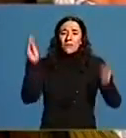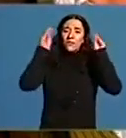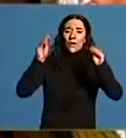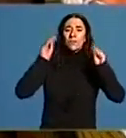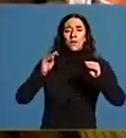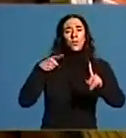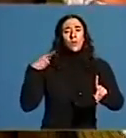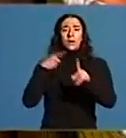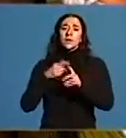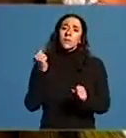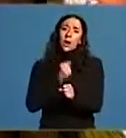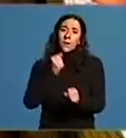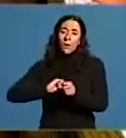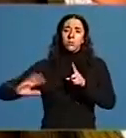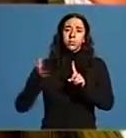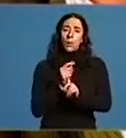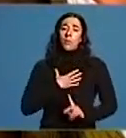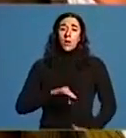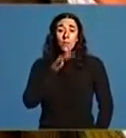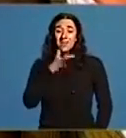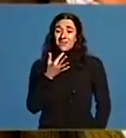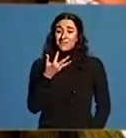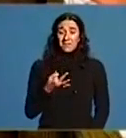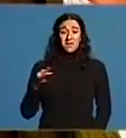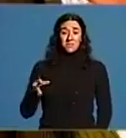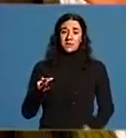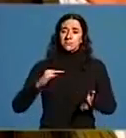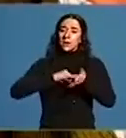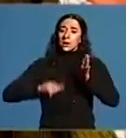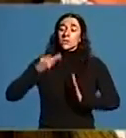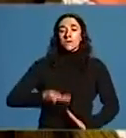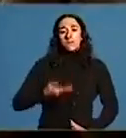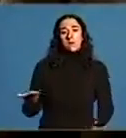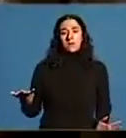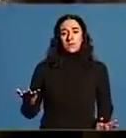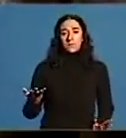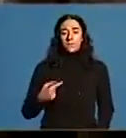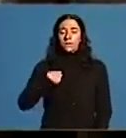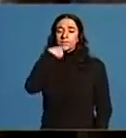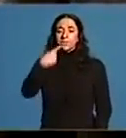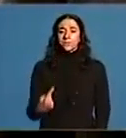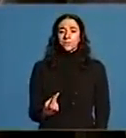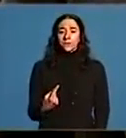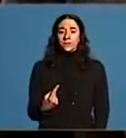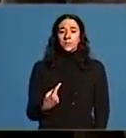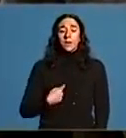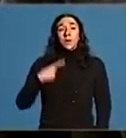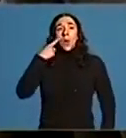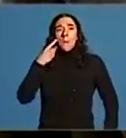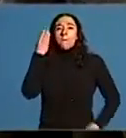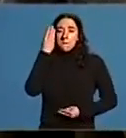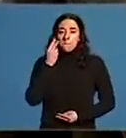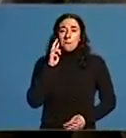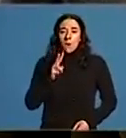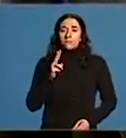disposta a tener un sitio no futuro e creo que o futuro pasa pola tecnoloxía así que me parece unha labor primordial e importantísimo. Eu diría que vexo melloras